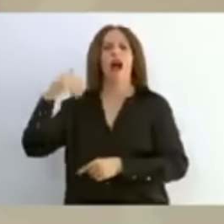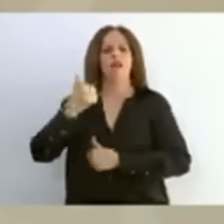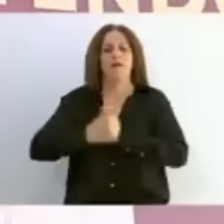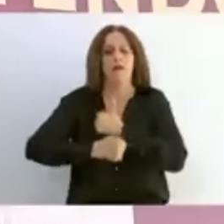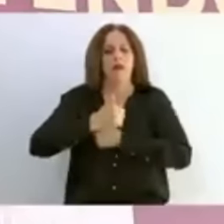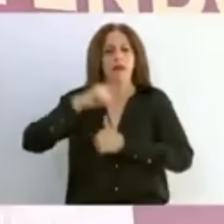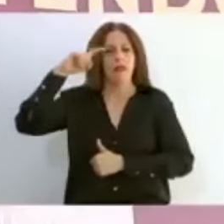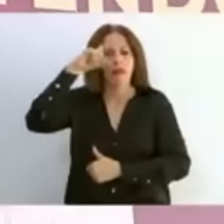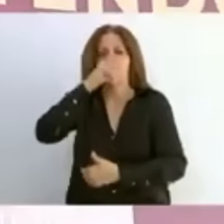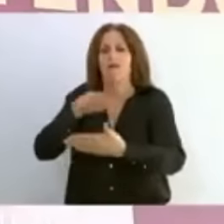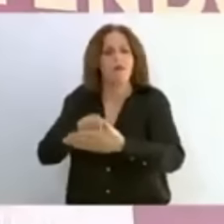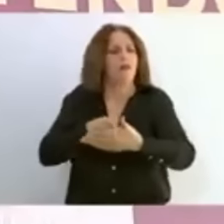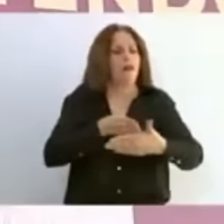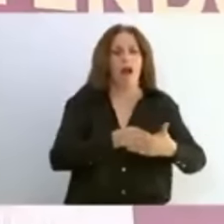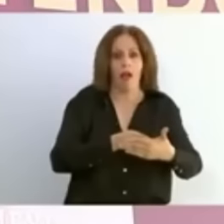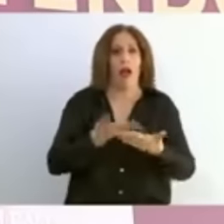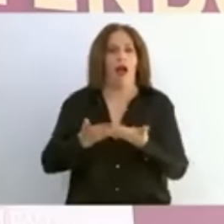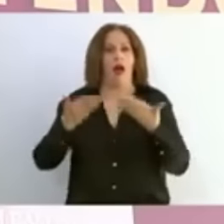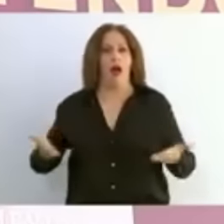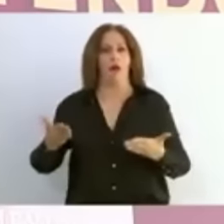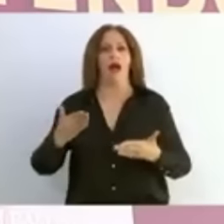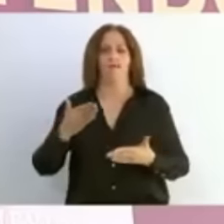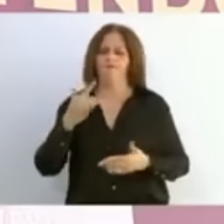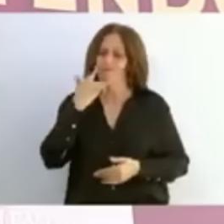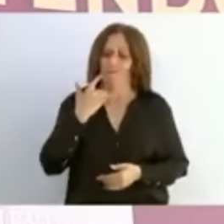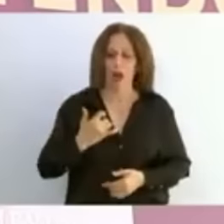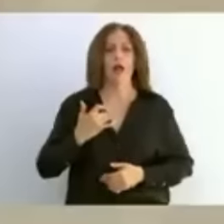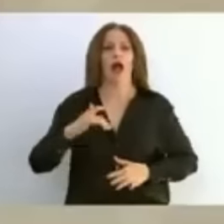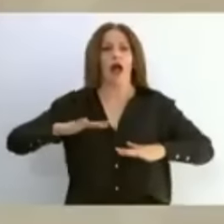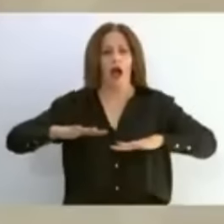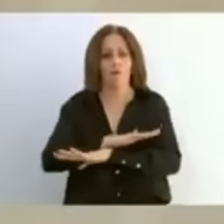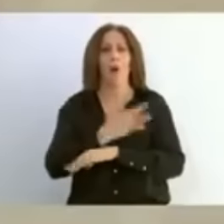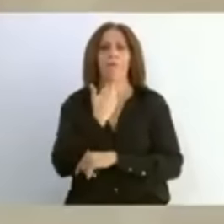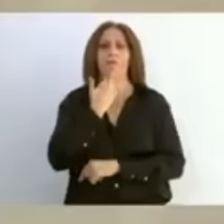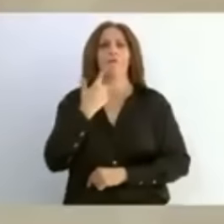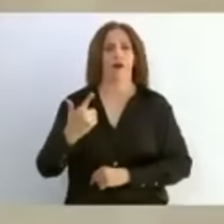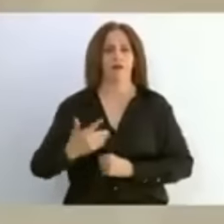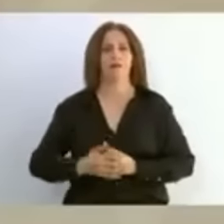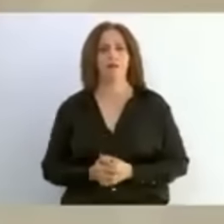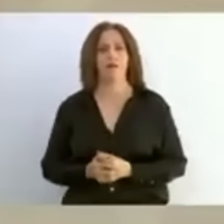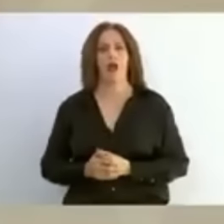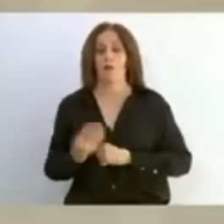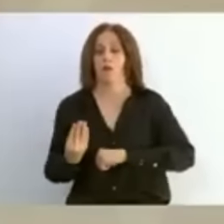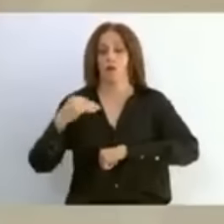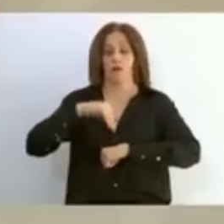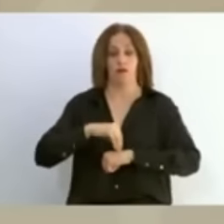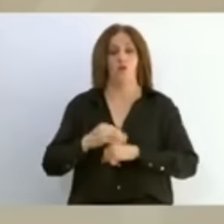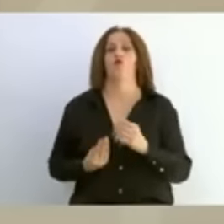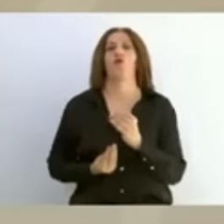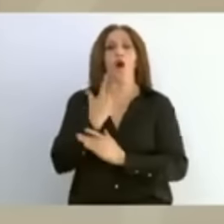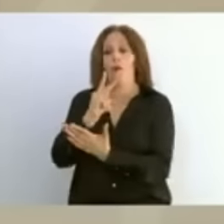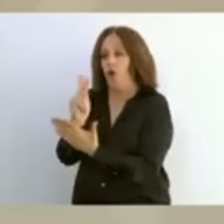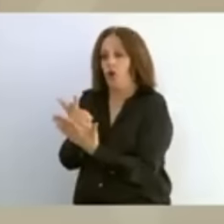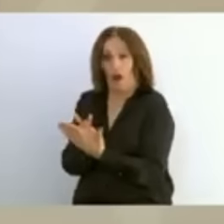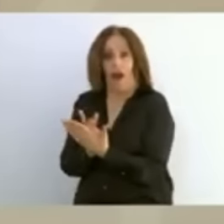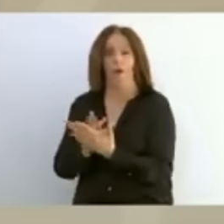noche neoliberal. Así fue que el presidente López Obrador puso en operación el programa Jóvenes Construyendo